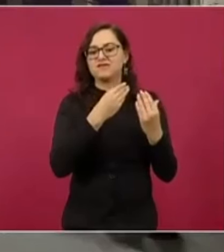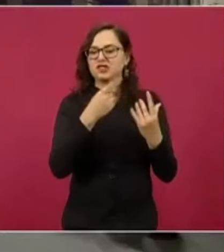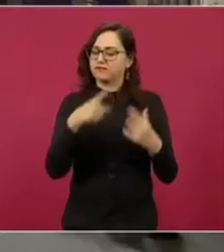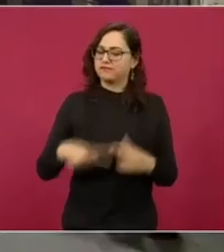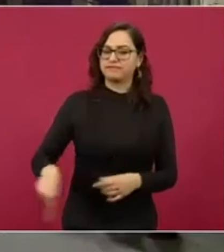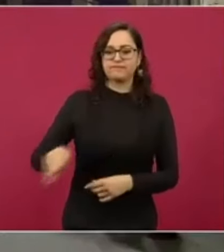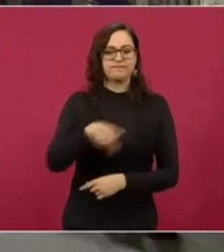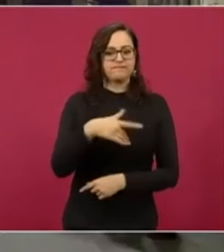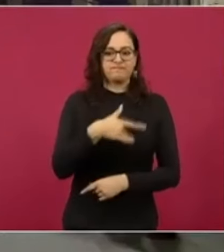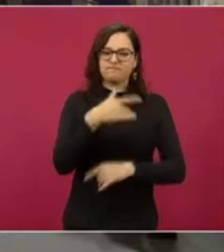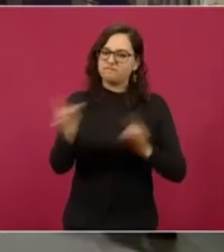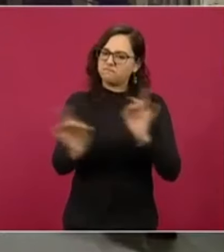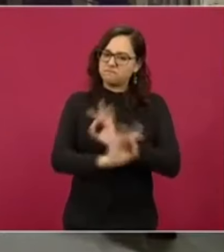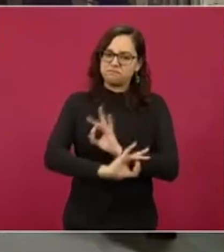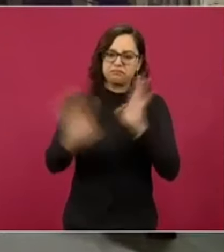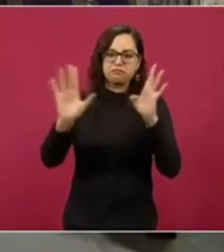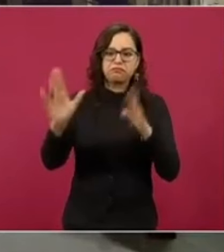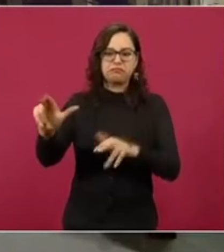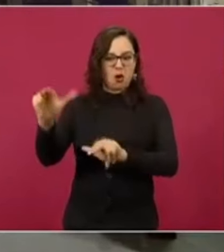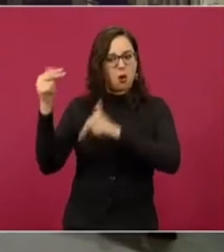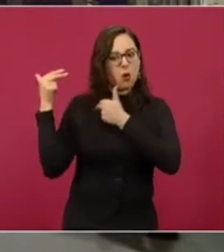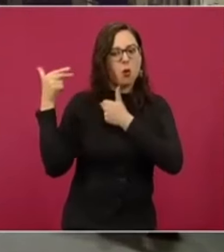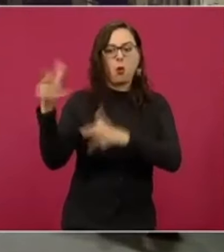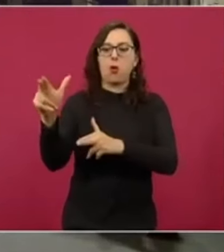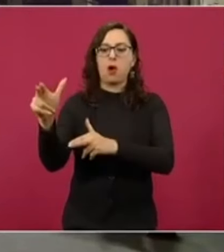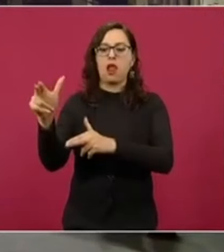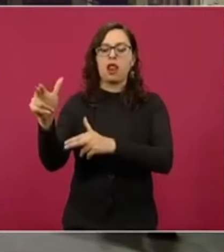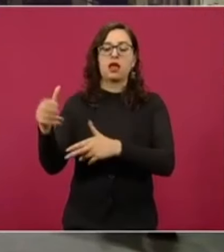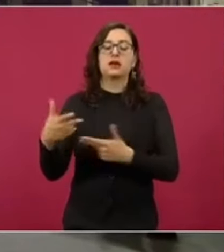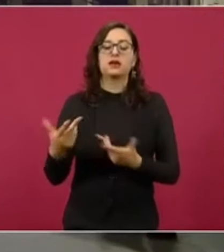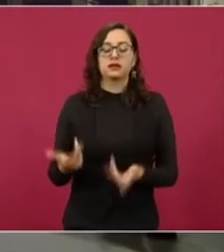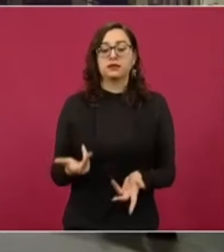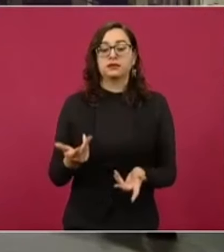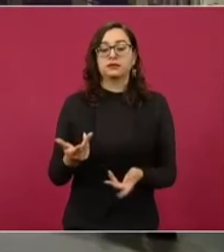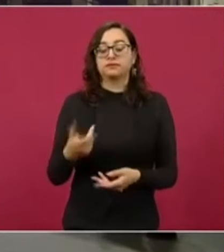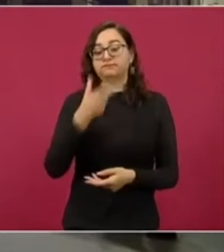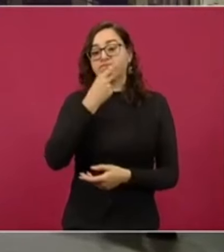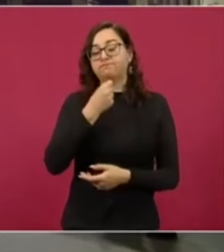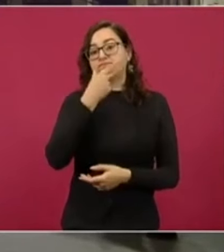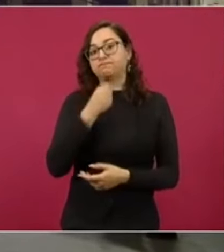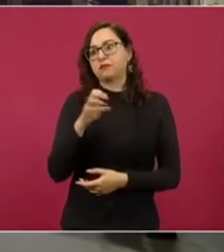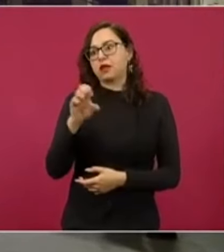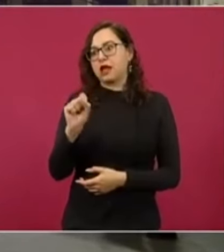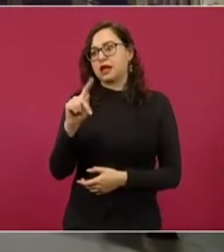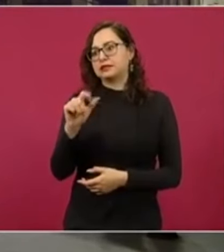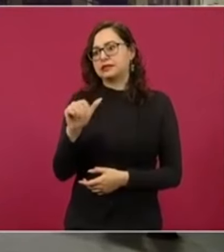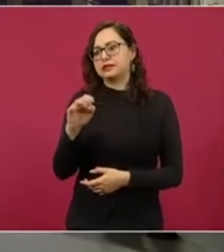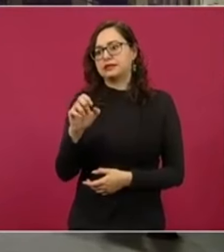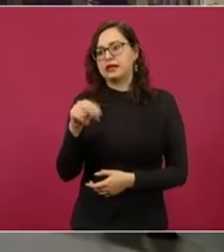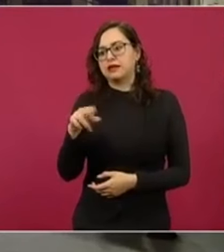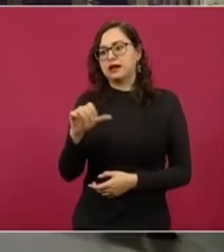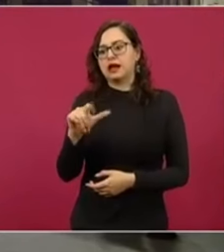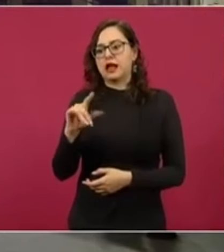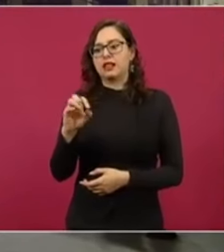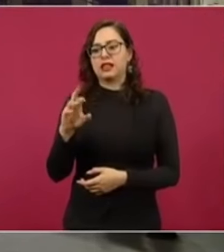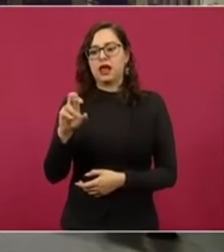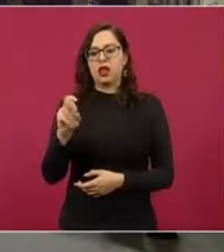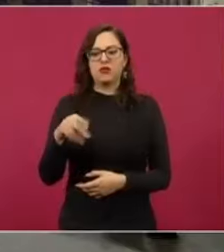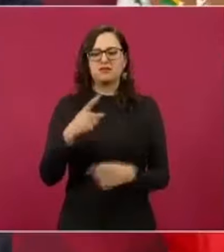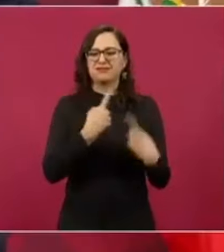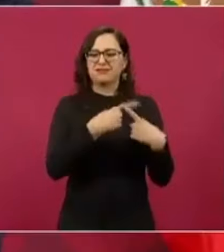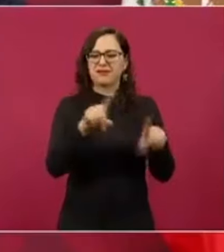Esteban Baca, Calderón y otros.